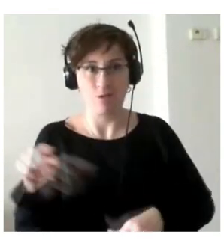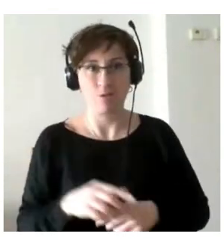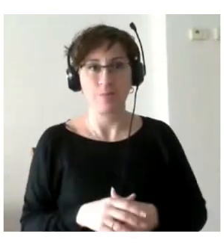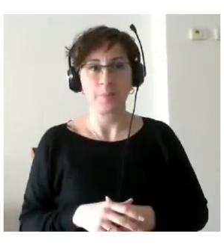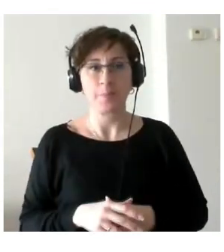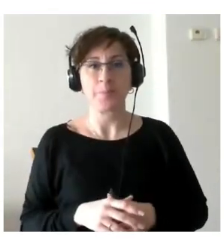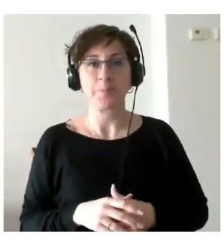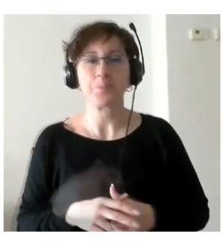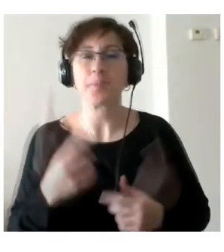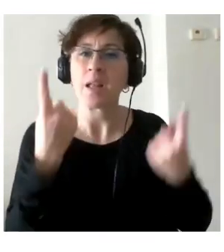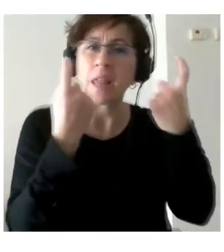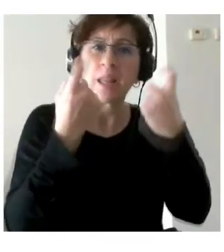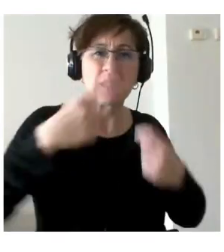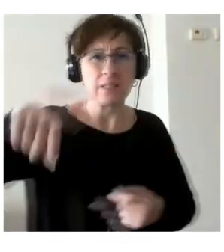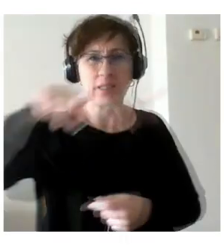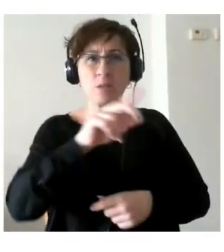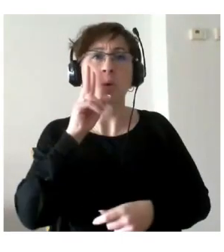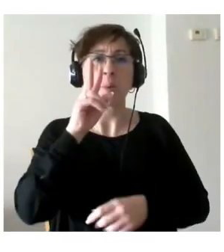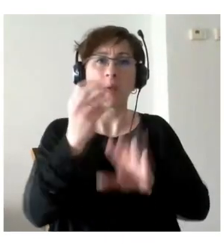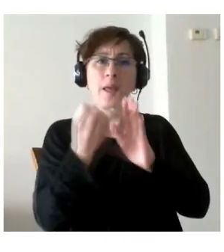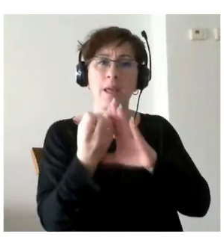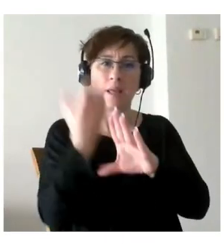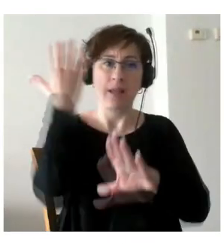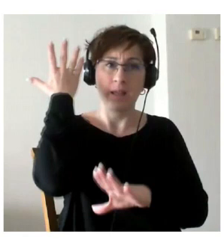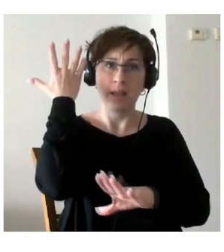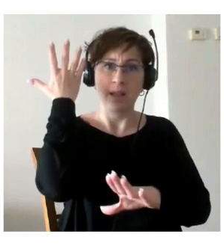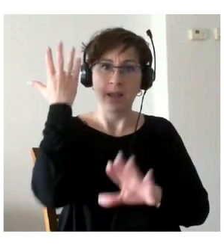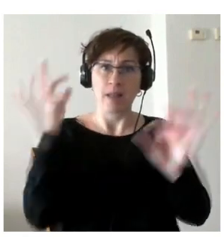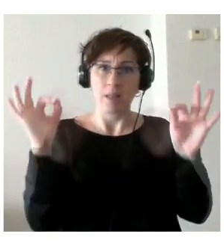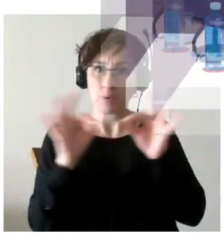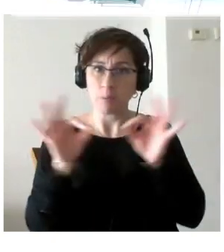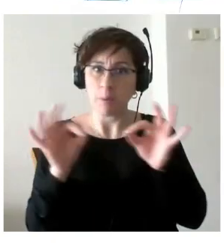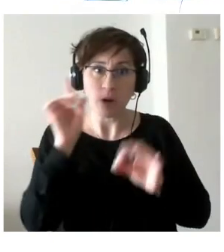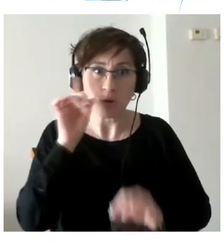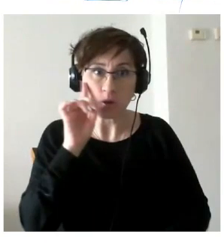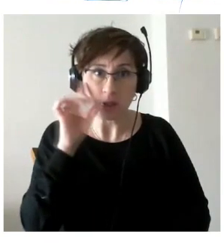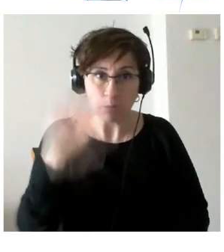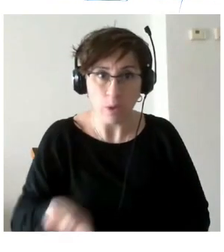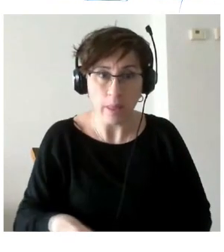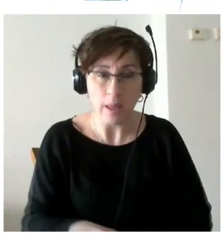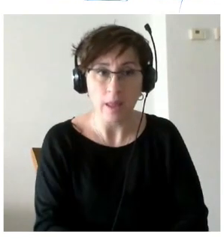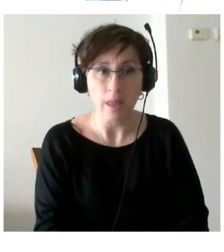presentación que hemos preparado y no sé si estará disponible.